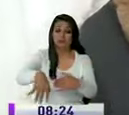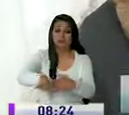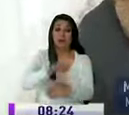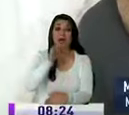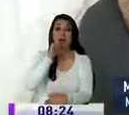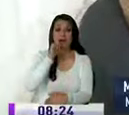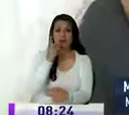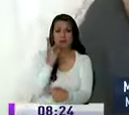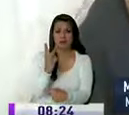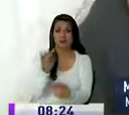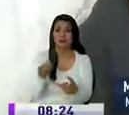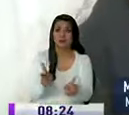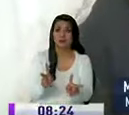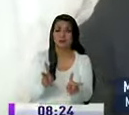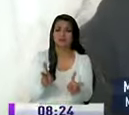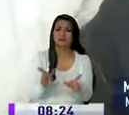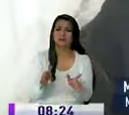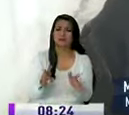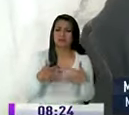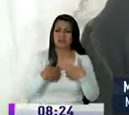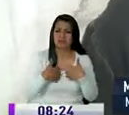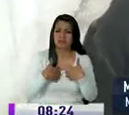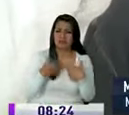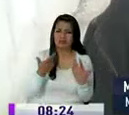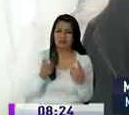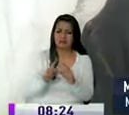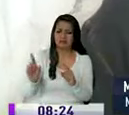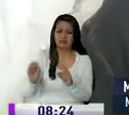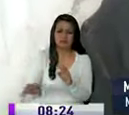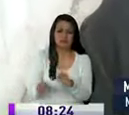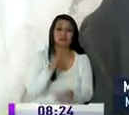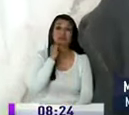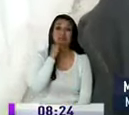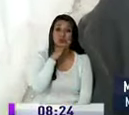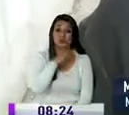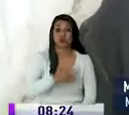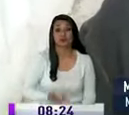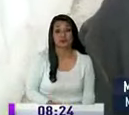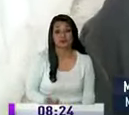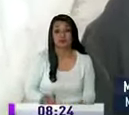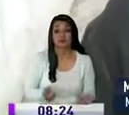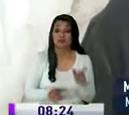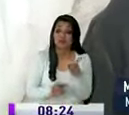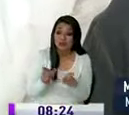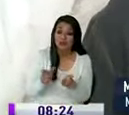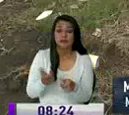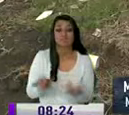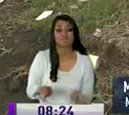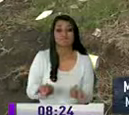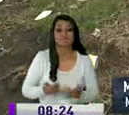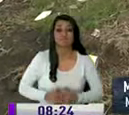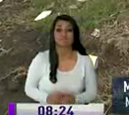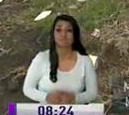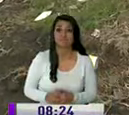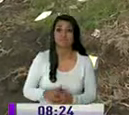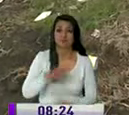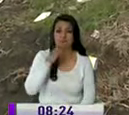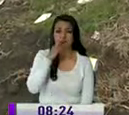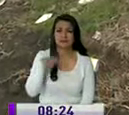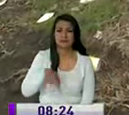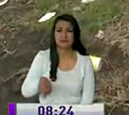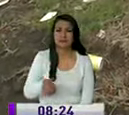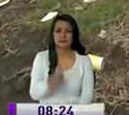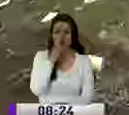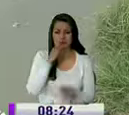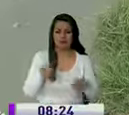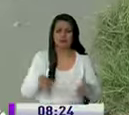entonces hay los animales que son una suciedad para los habitantes de aquí del sector los roedores que han hecho hogar entre